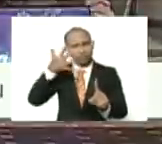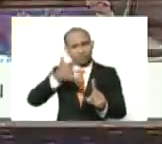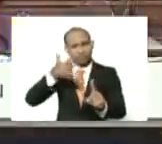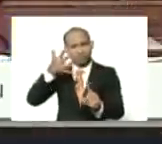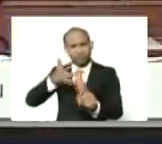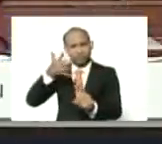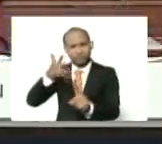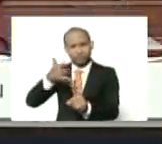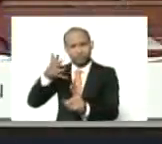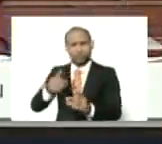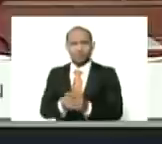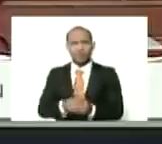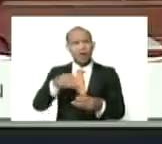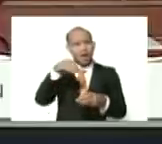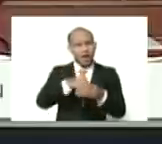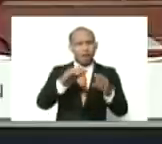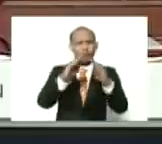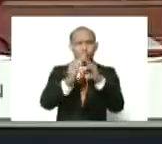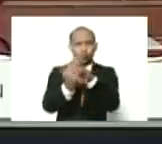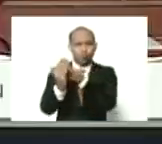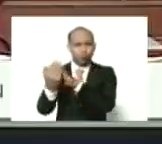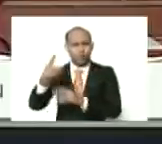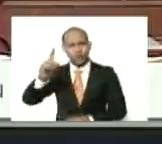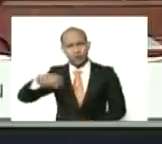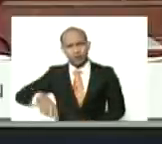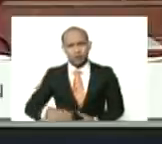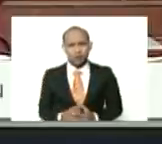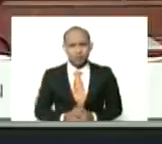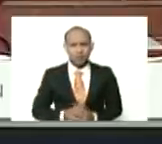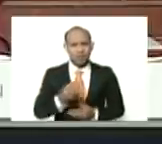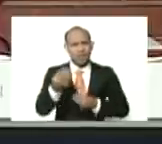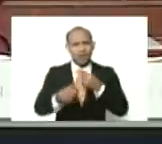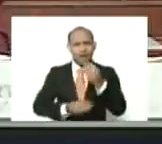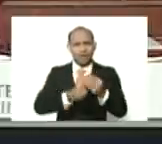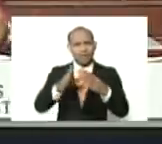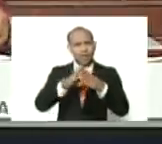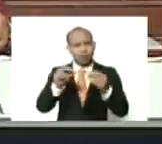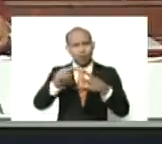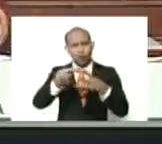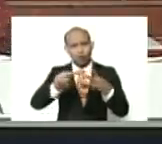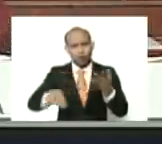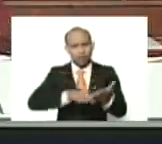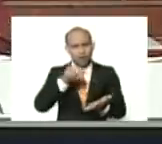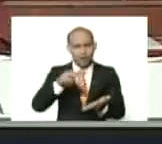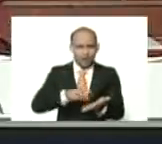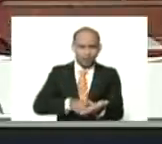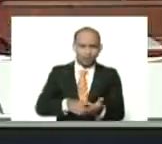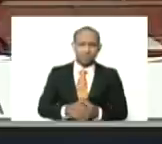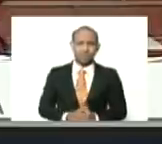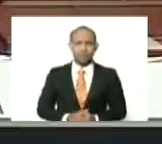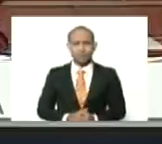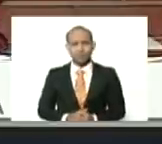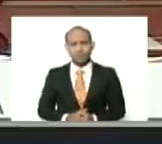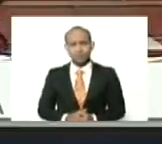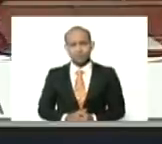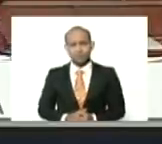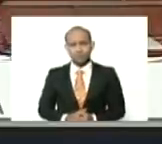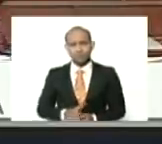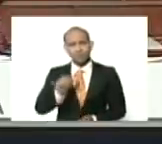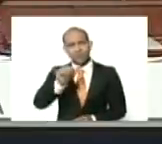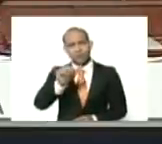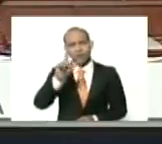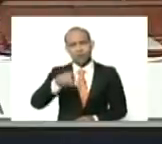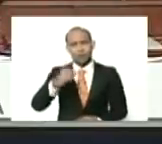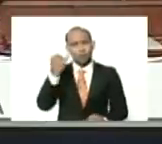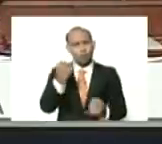en la comunidad, que hay que hacer a todo nivel, y entonces, por